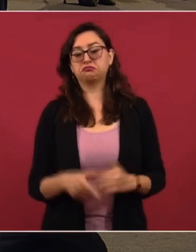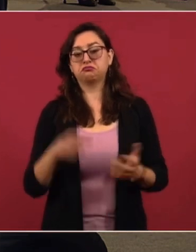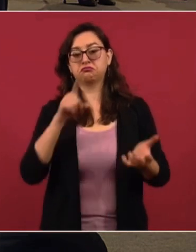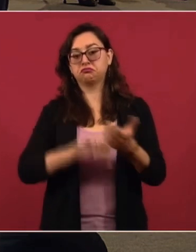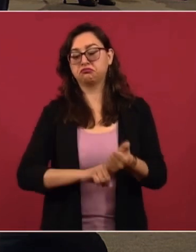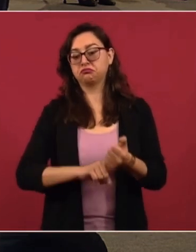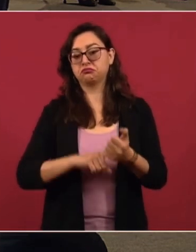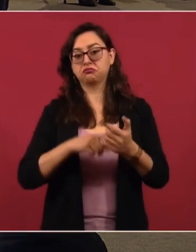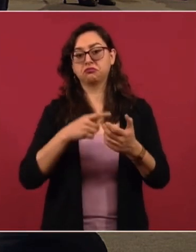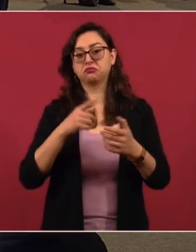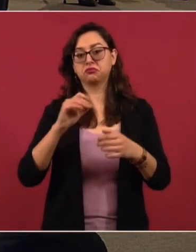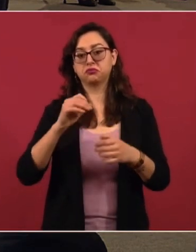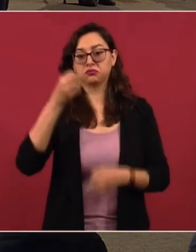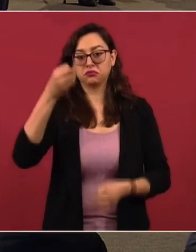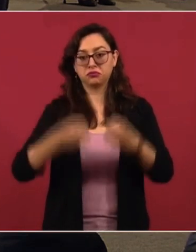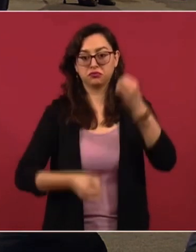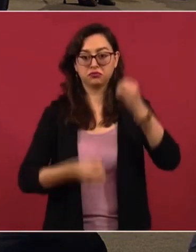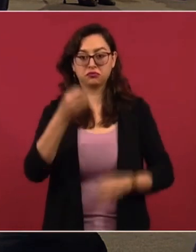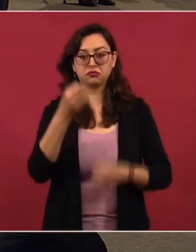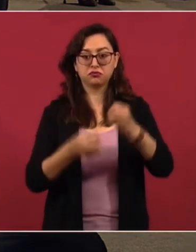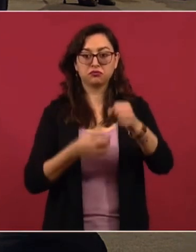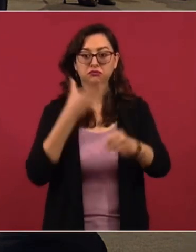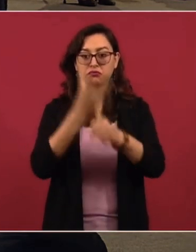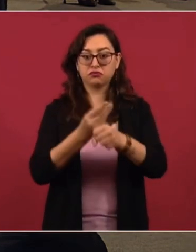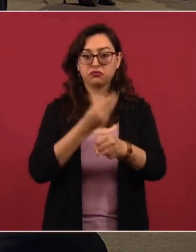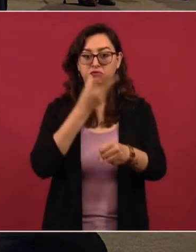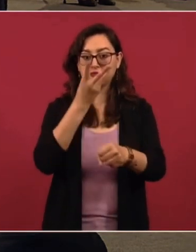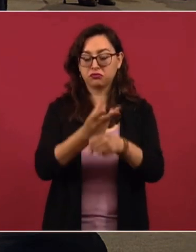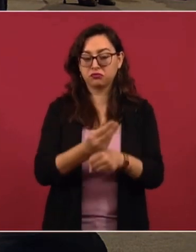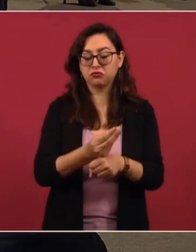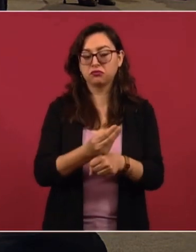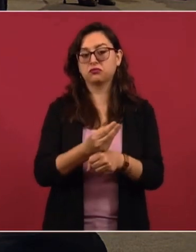688 millones, 688